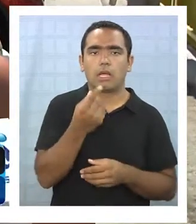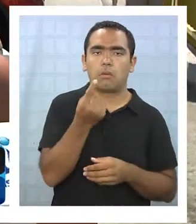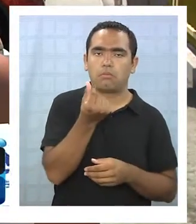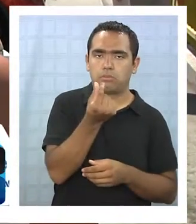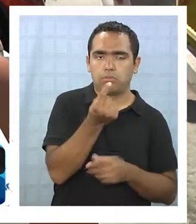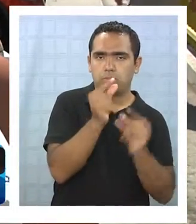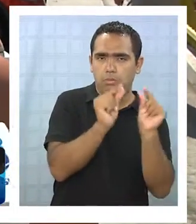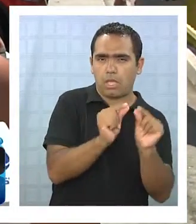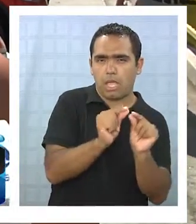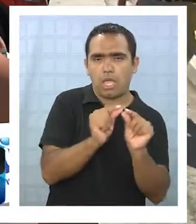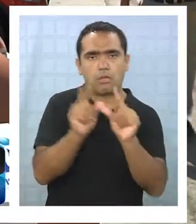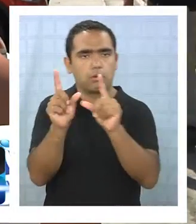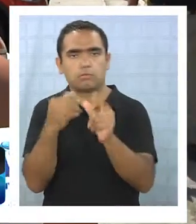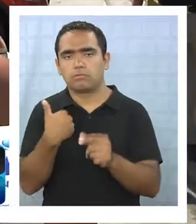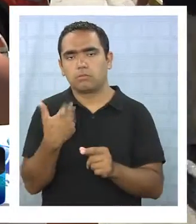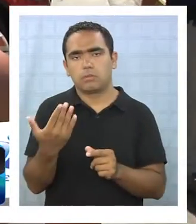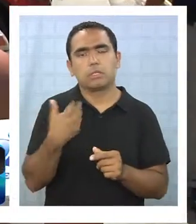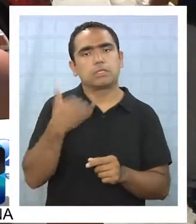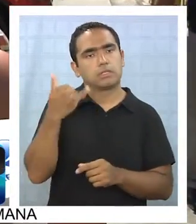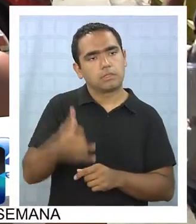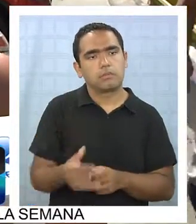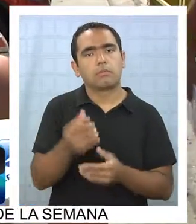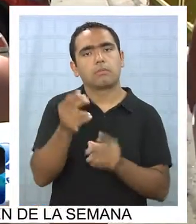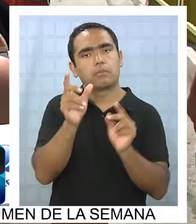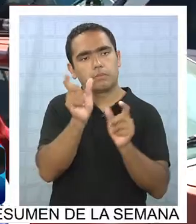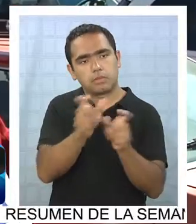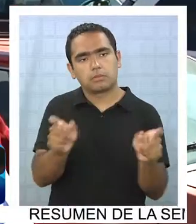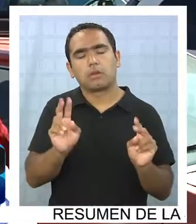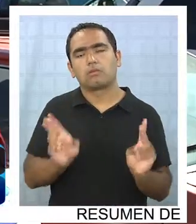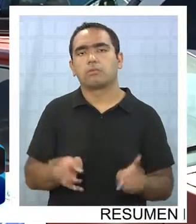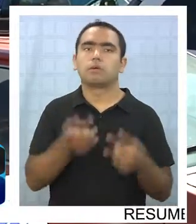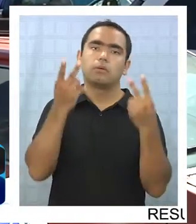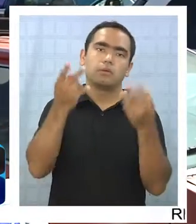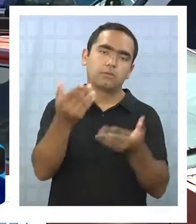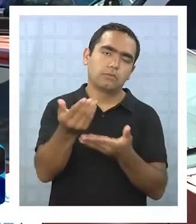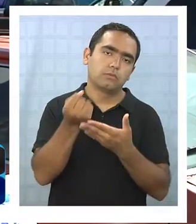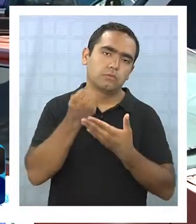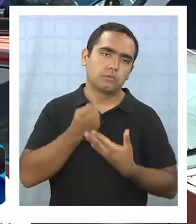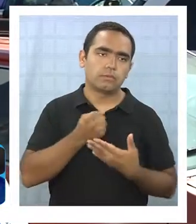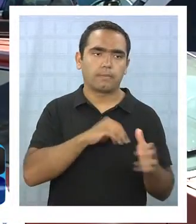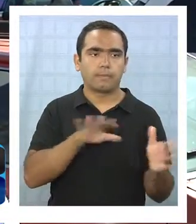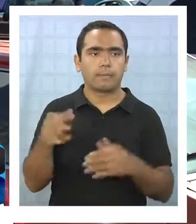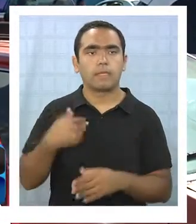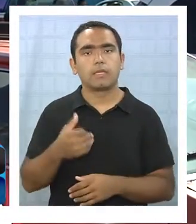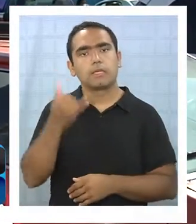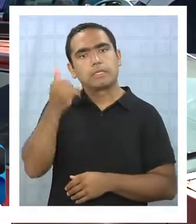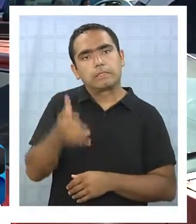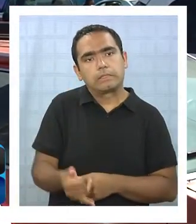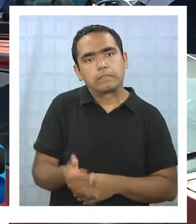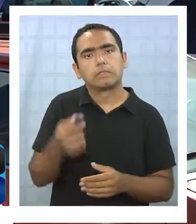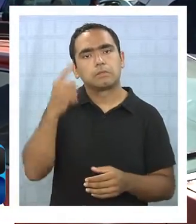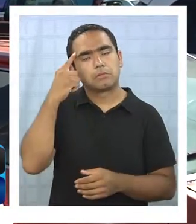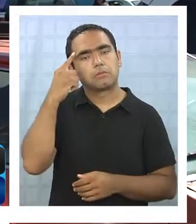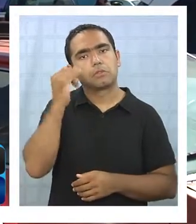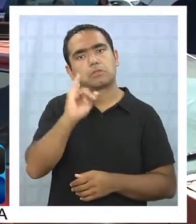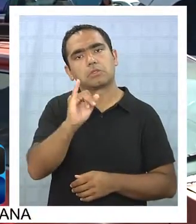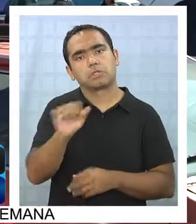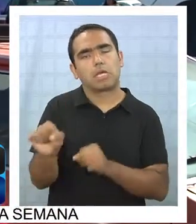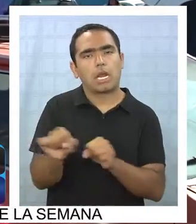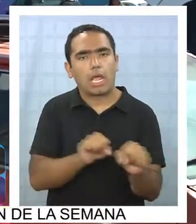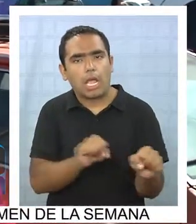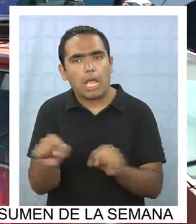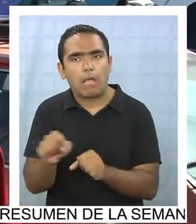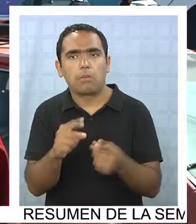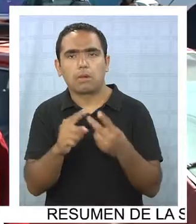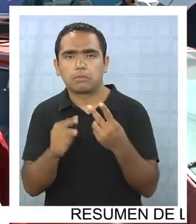pequeño o grande, a muchas personas le viene muy bien. Más ahora con todo lo que pasado y las réplicas que han habido, yo creo que sí, yo creo que